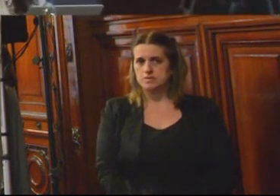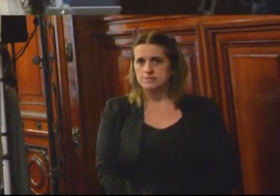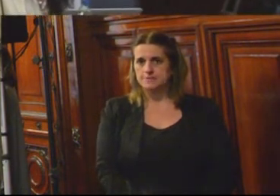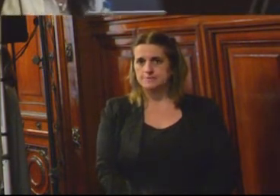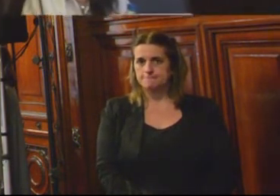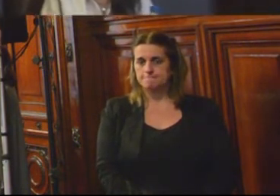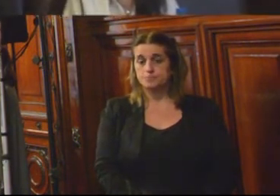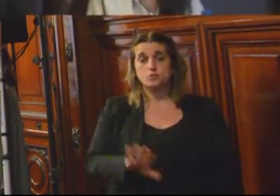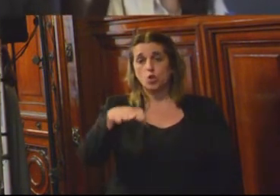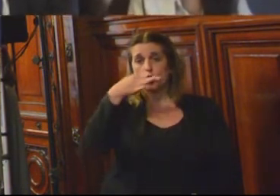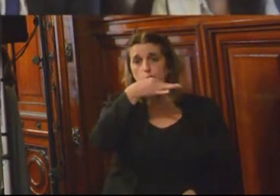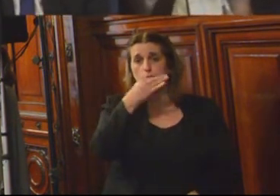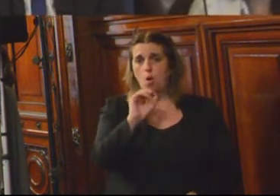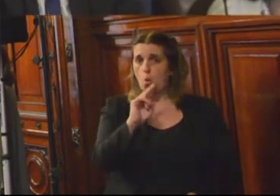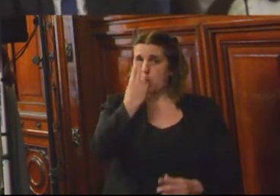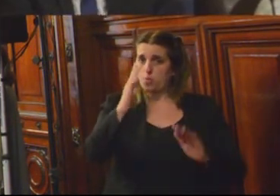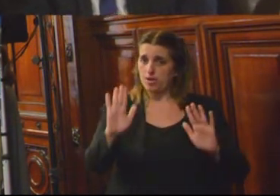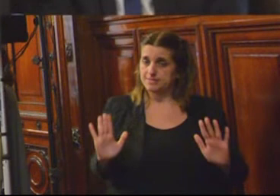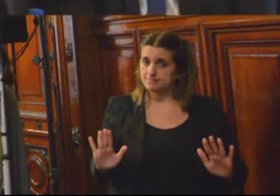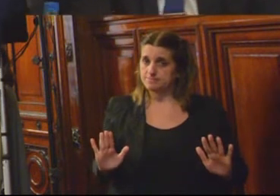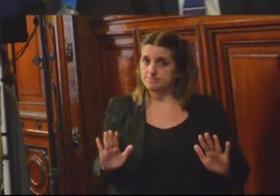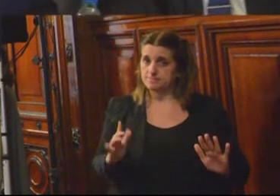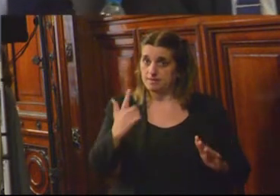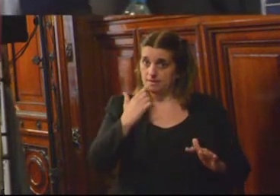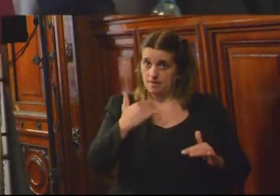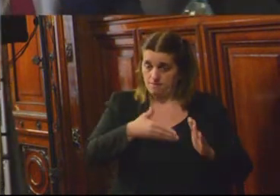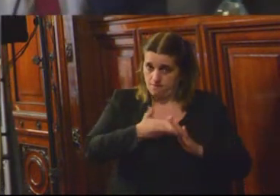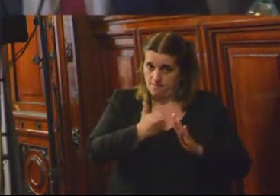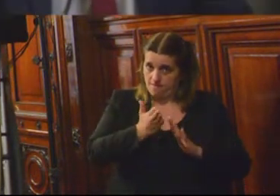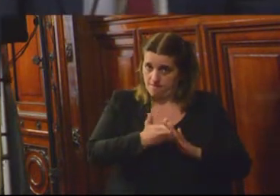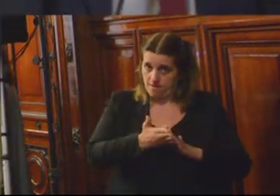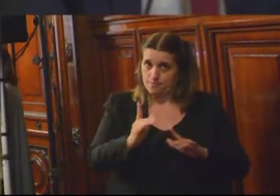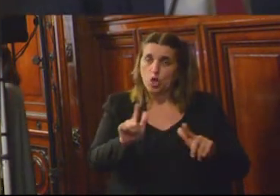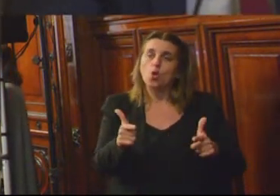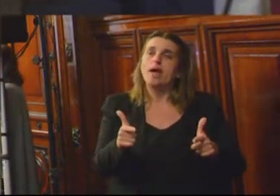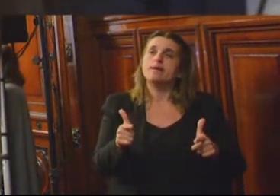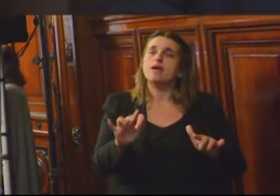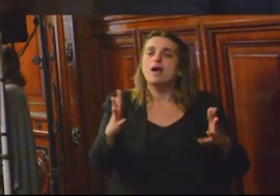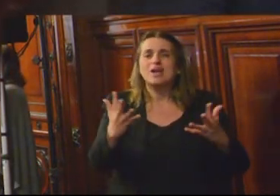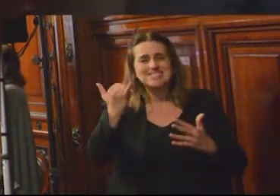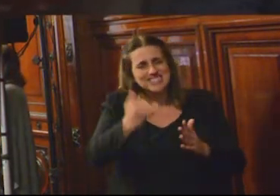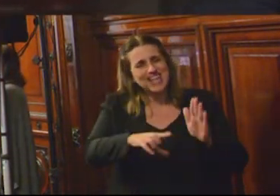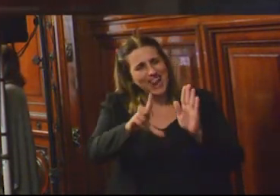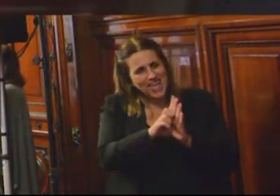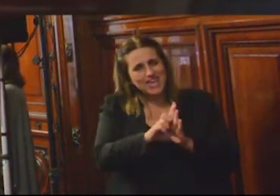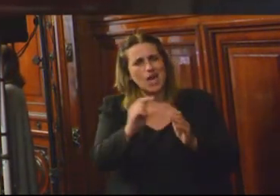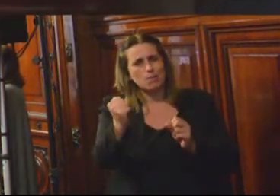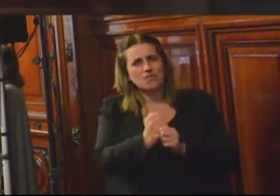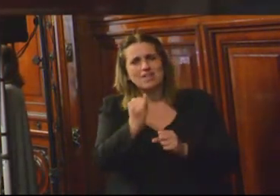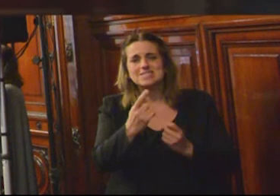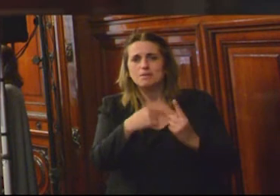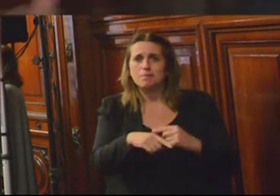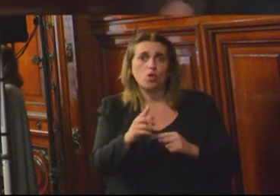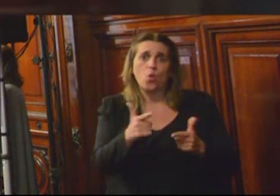Lo de droga, el Uruguay todavía está por implementarlo. No hay, está la ley, pero no hay venta porque